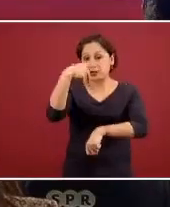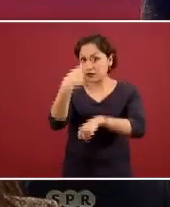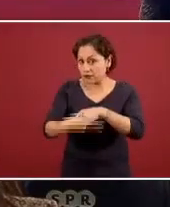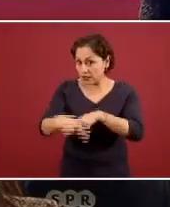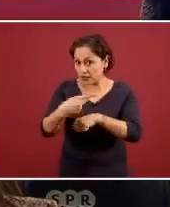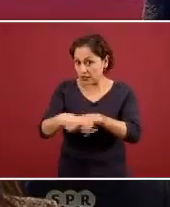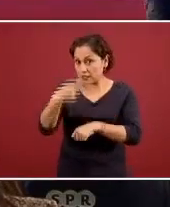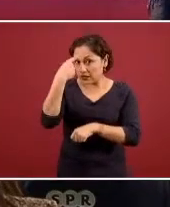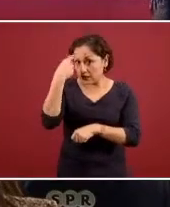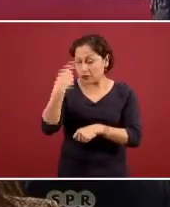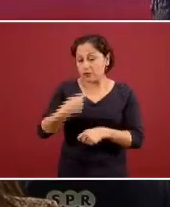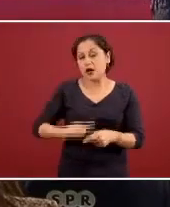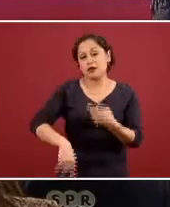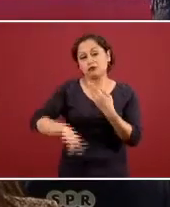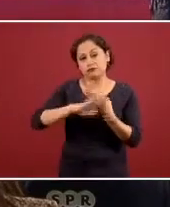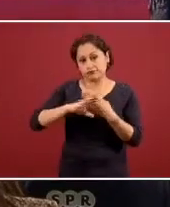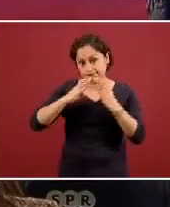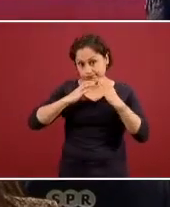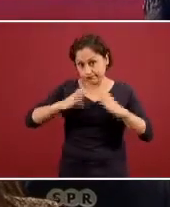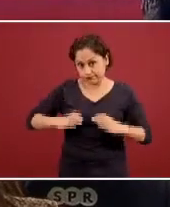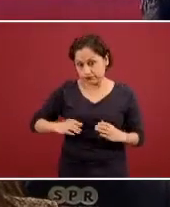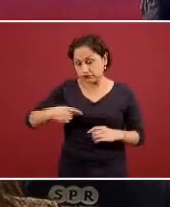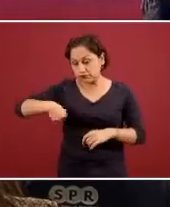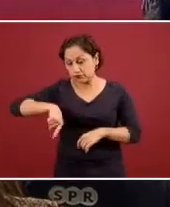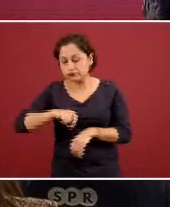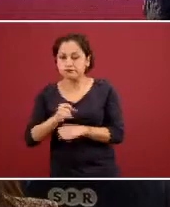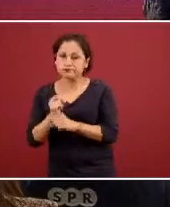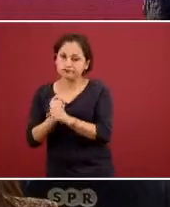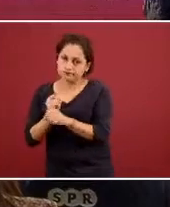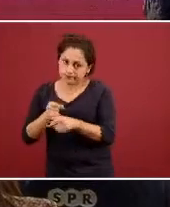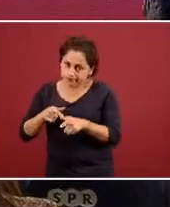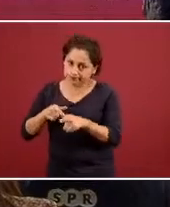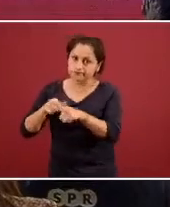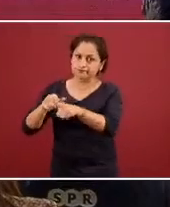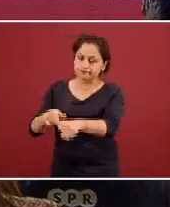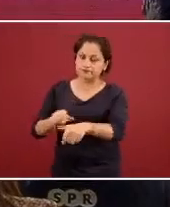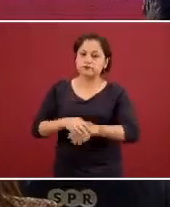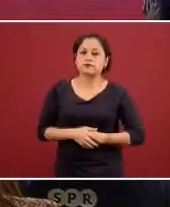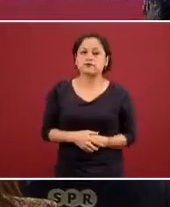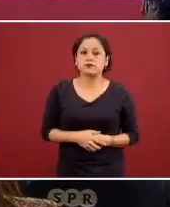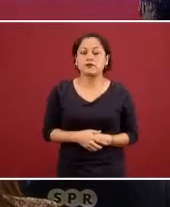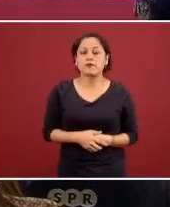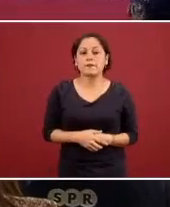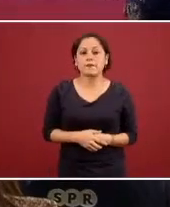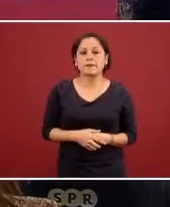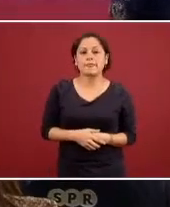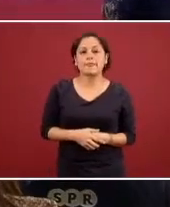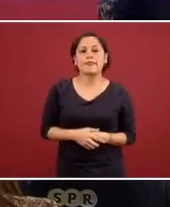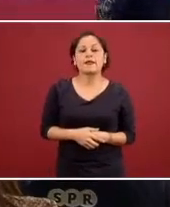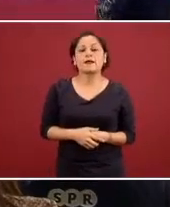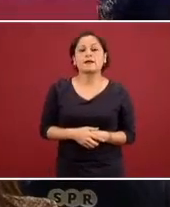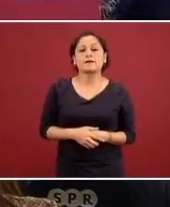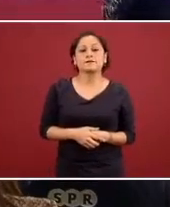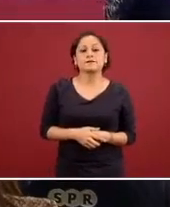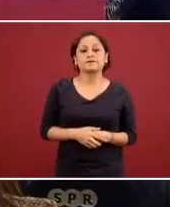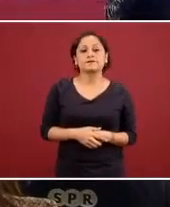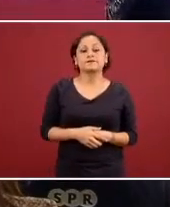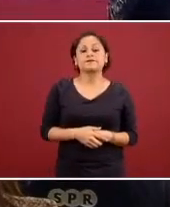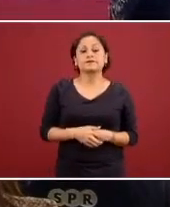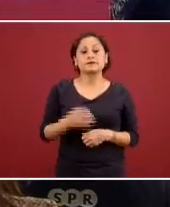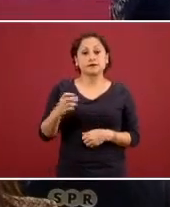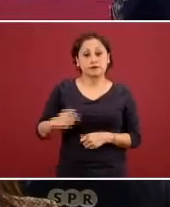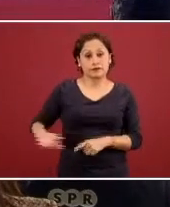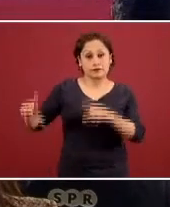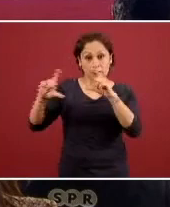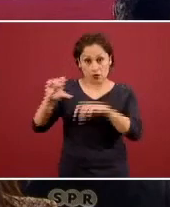para todos los que estamos investigando y trabajando en el medio la que sigue por favor este es muy importante